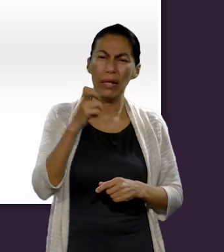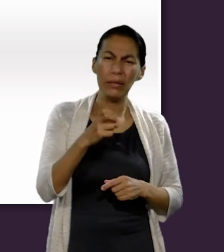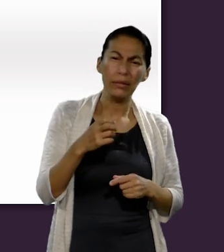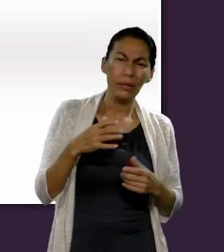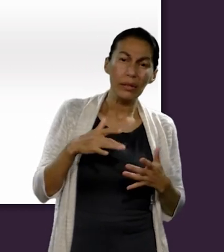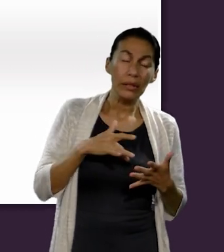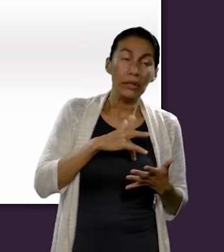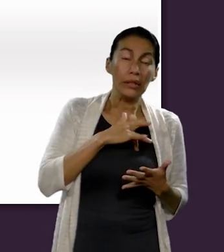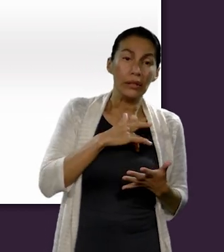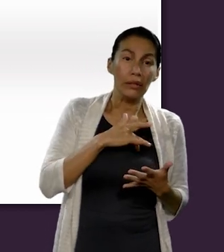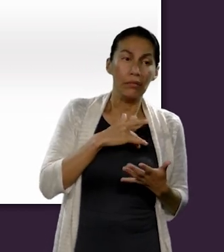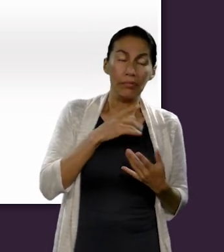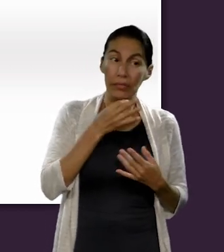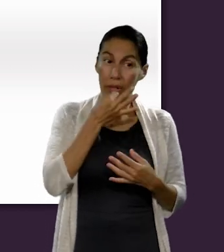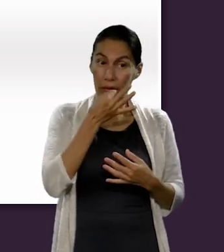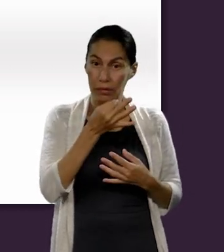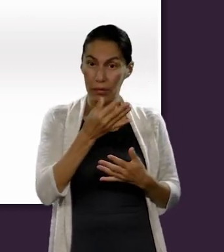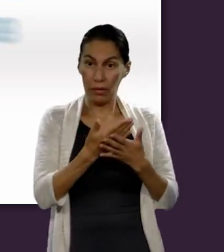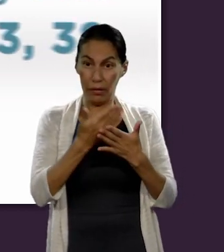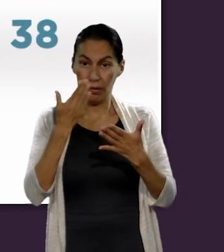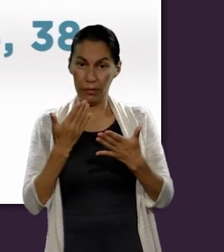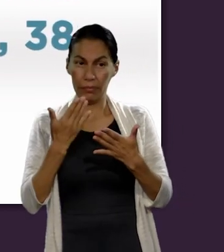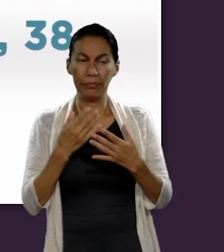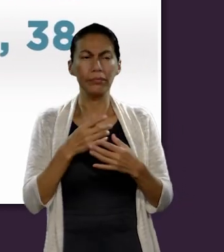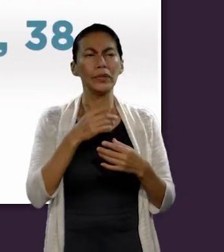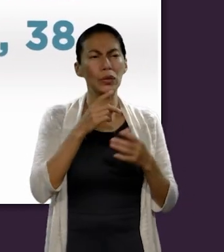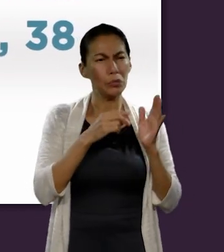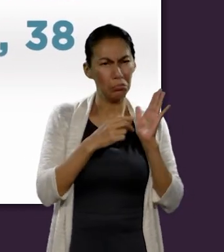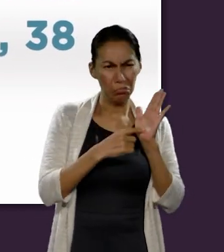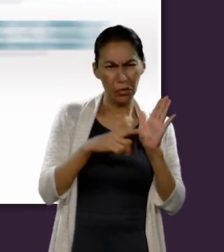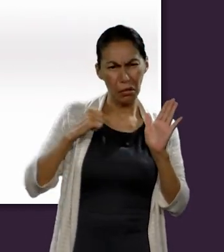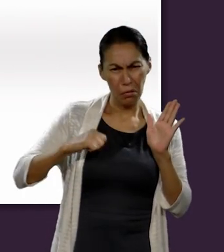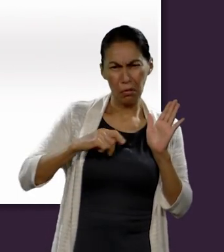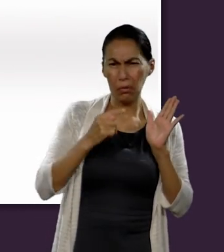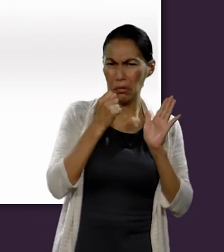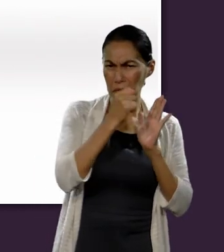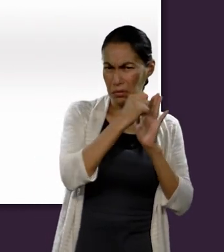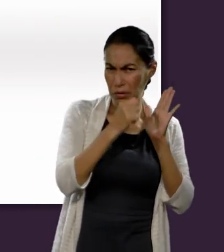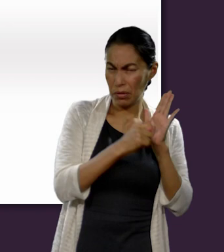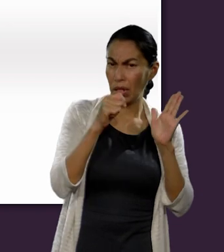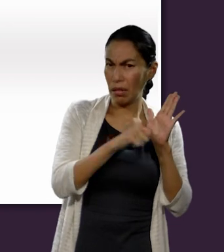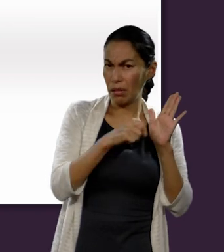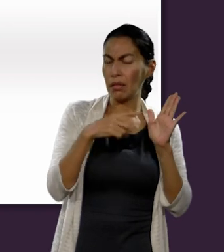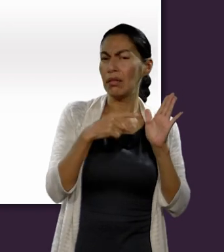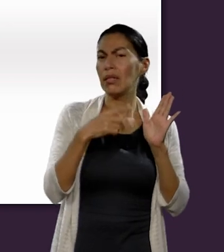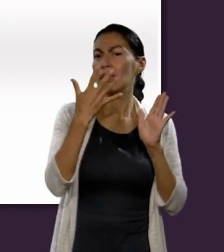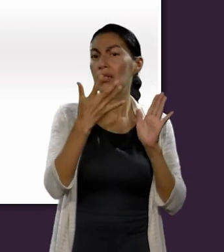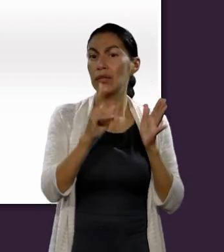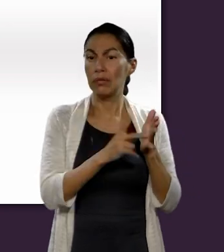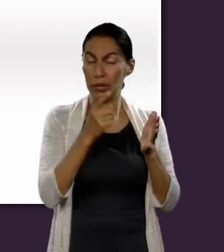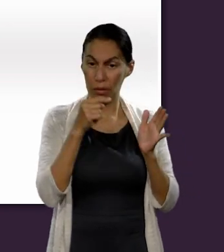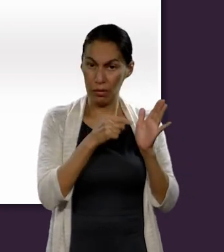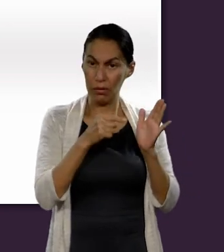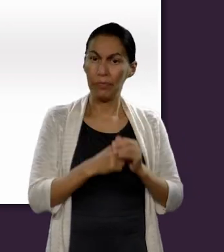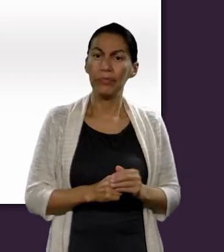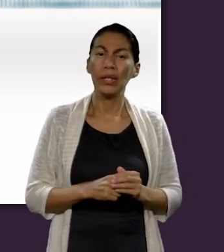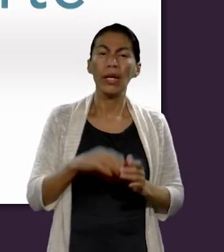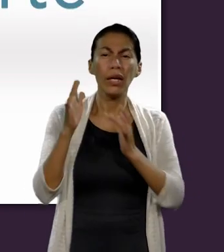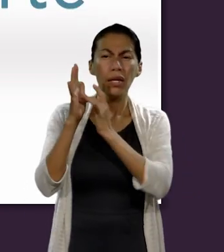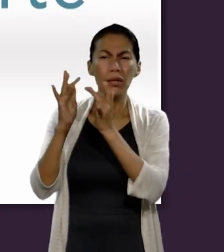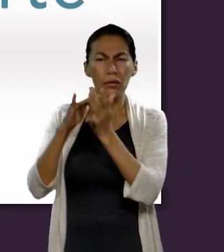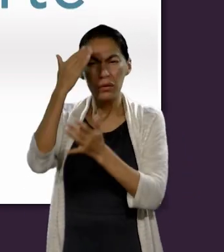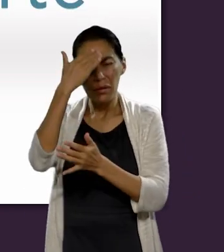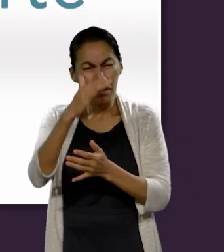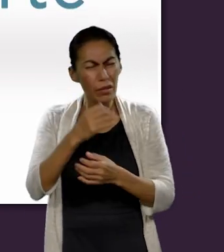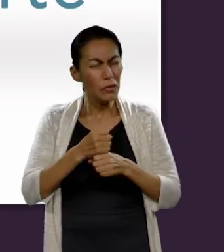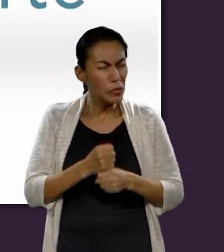o reprender. Y se utiliza cinco veces en el Nuevo Testamento. Jesús era totalmente consciente del hecho de